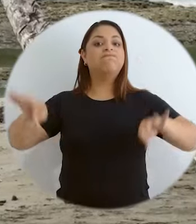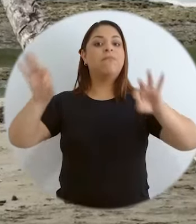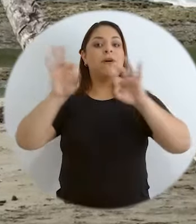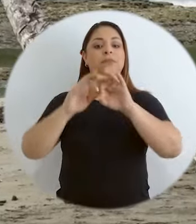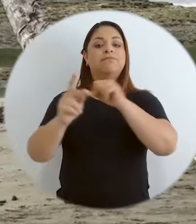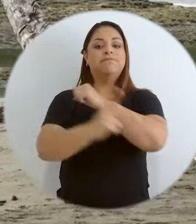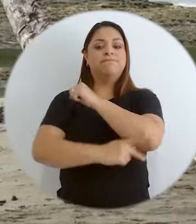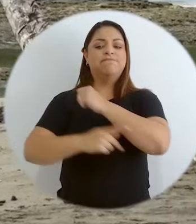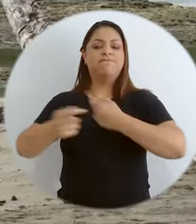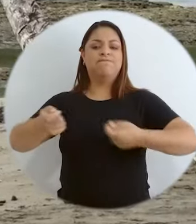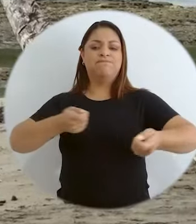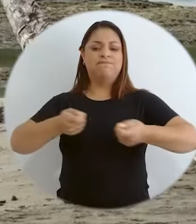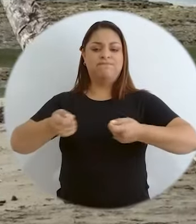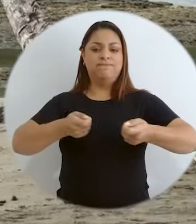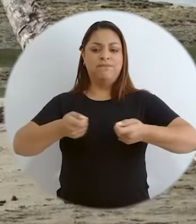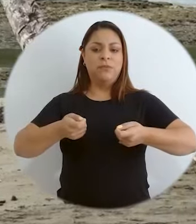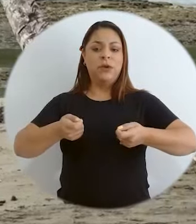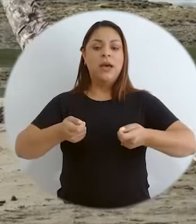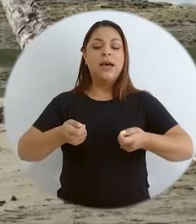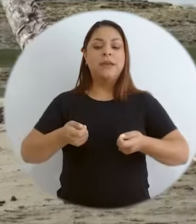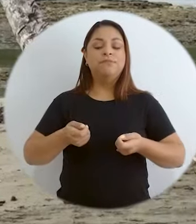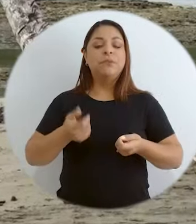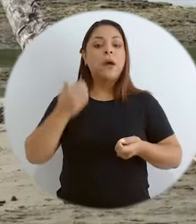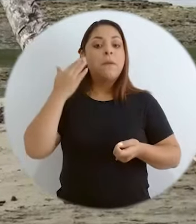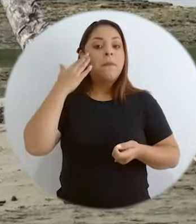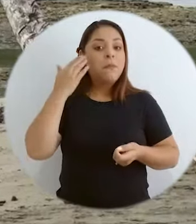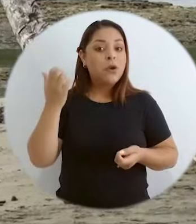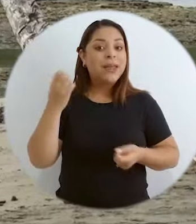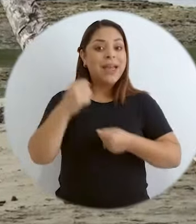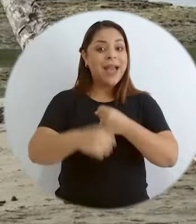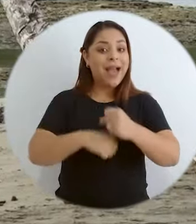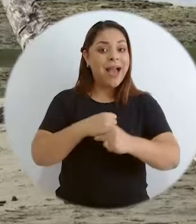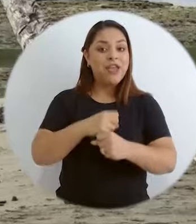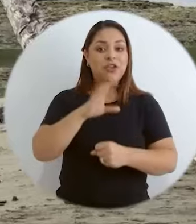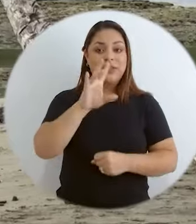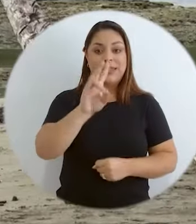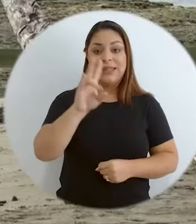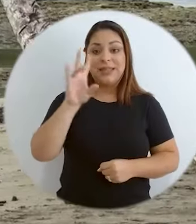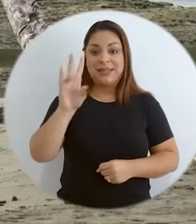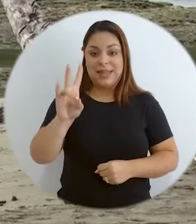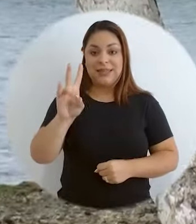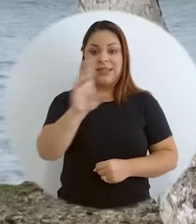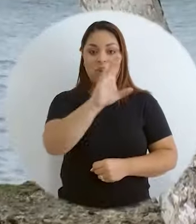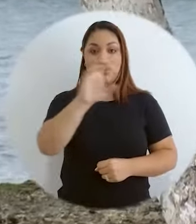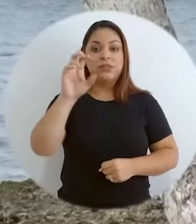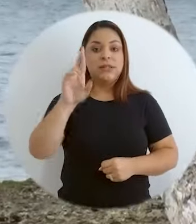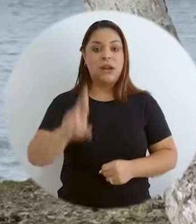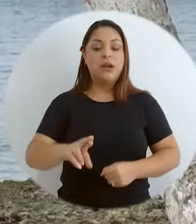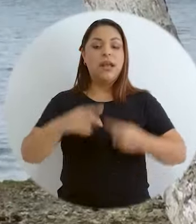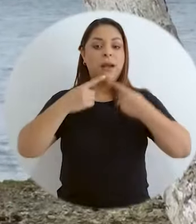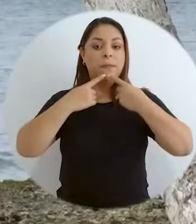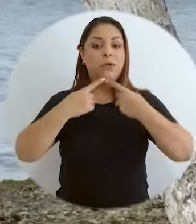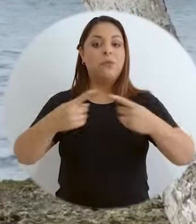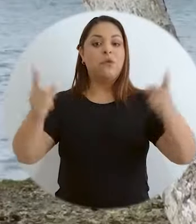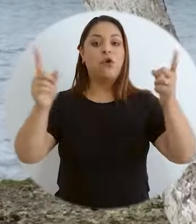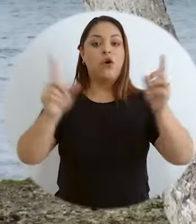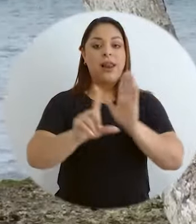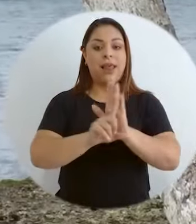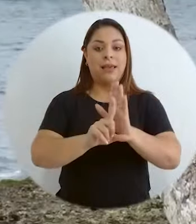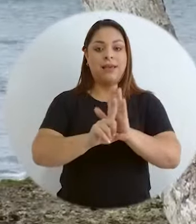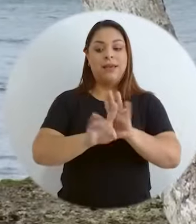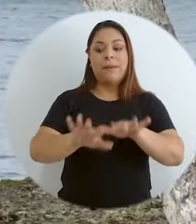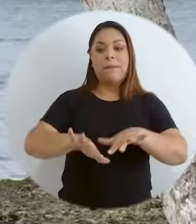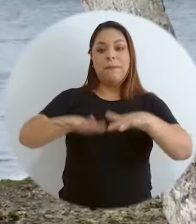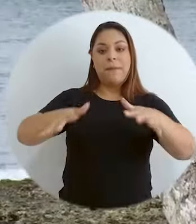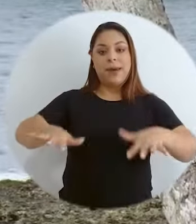en el manejo costero integrado, sencillamente porque en el 77 Costa Rica promulgó la ley